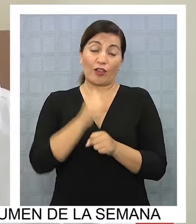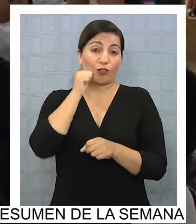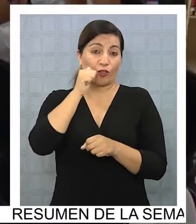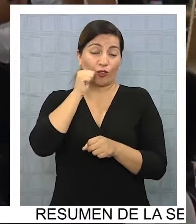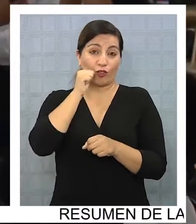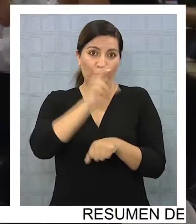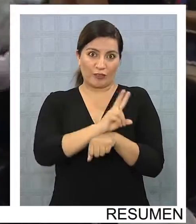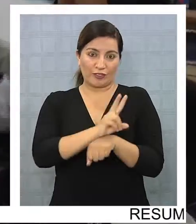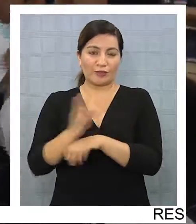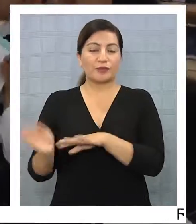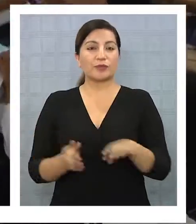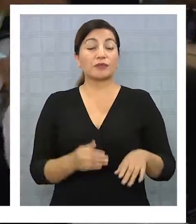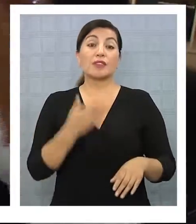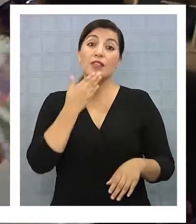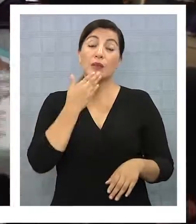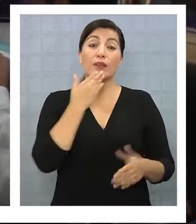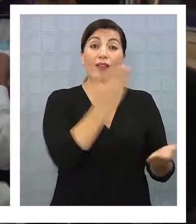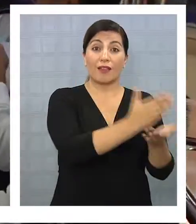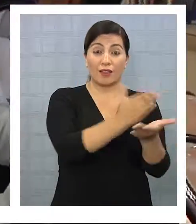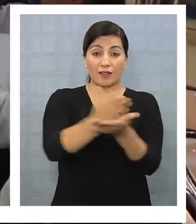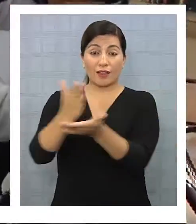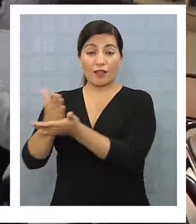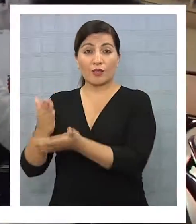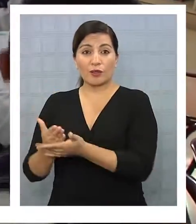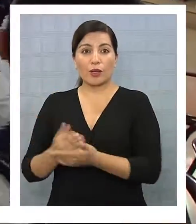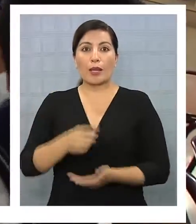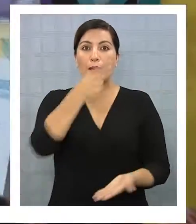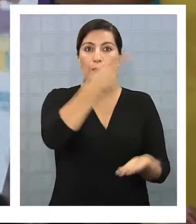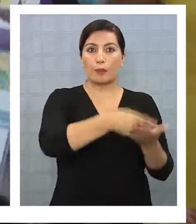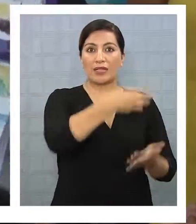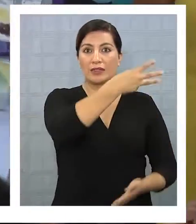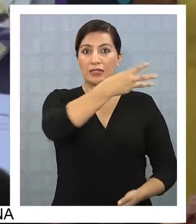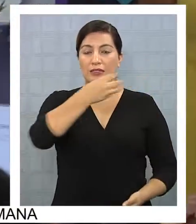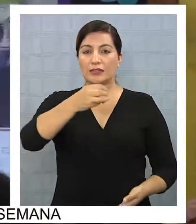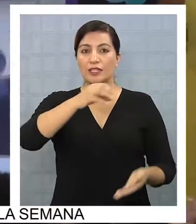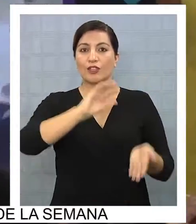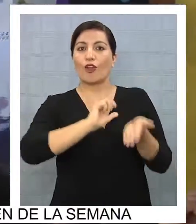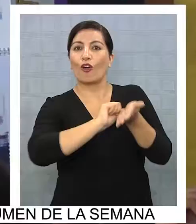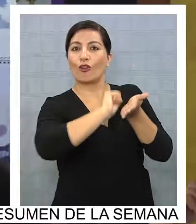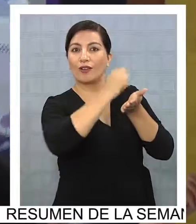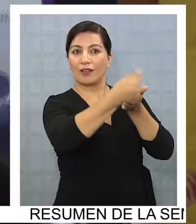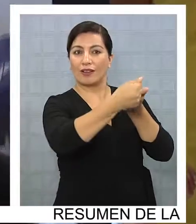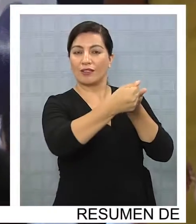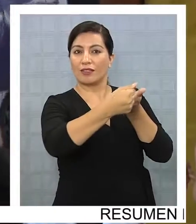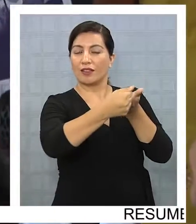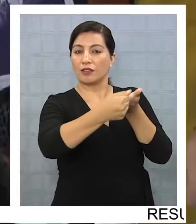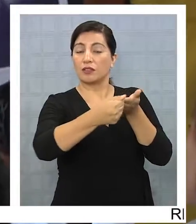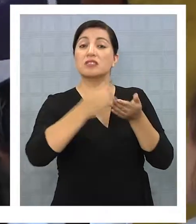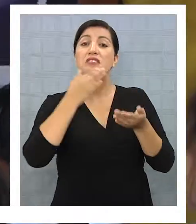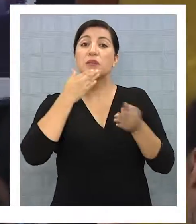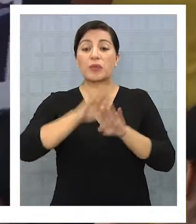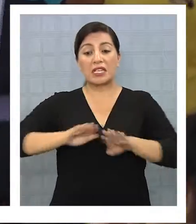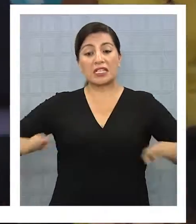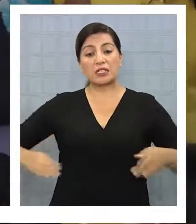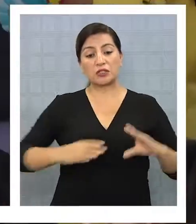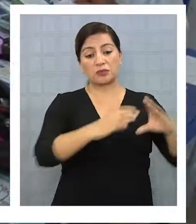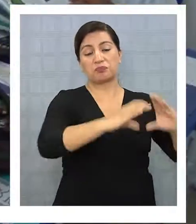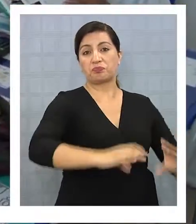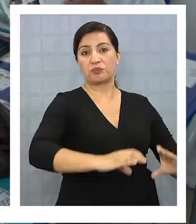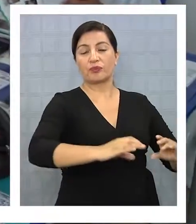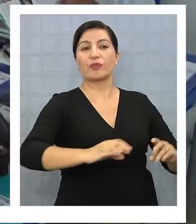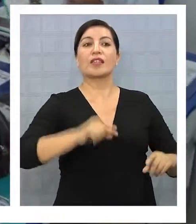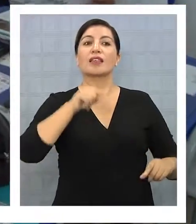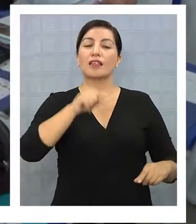diaria. Además, a cada establecimiento se le entregó 1.300 calendarios de pared y 1.500 de escritorio, material que lleva como